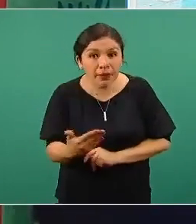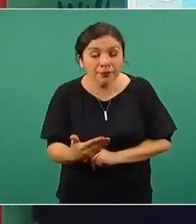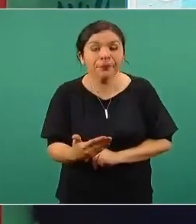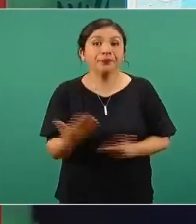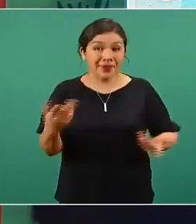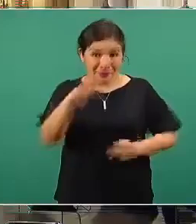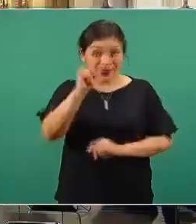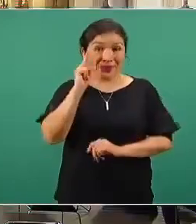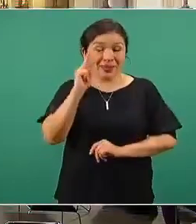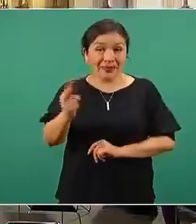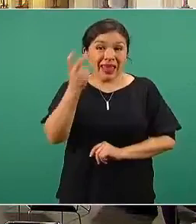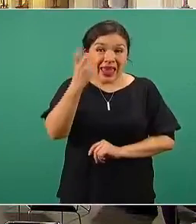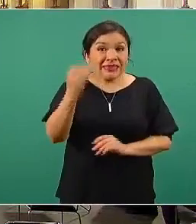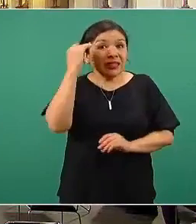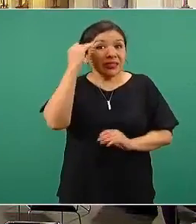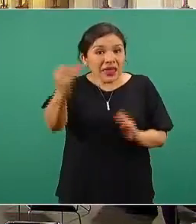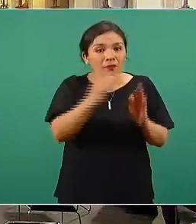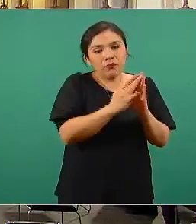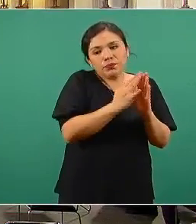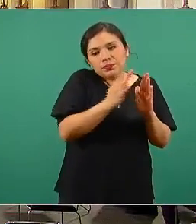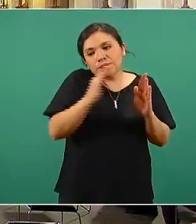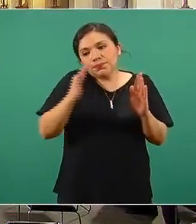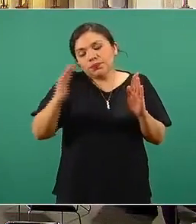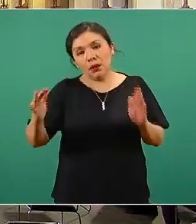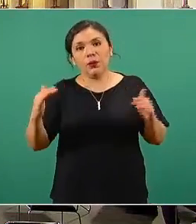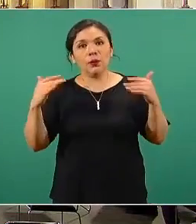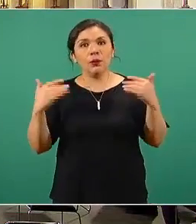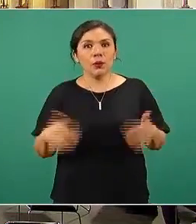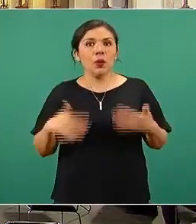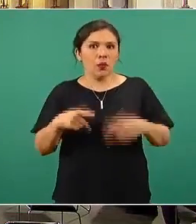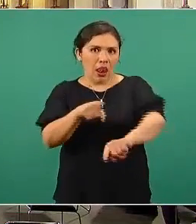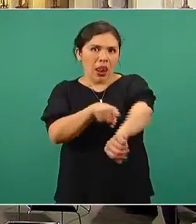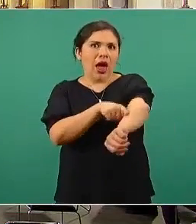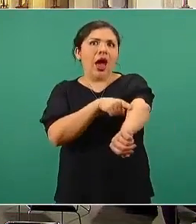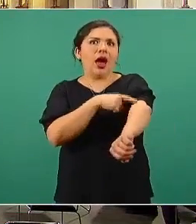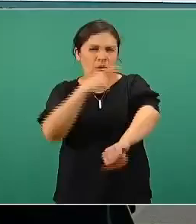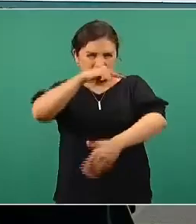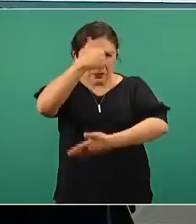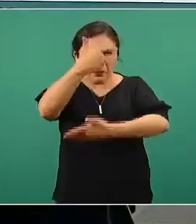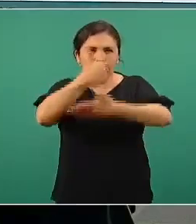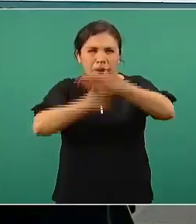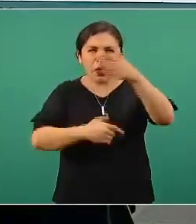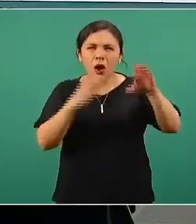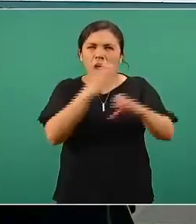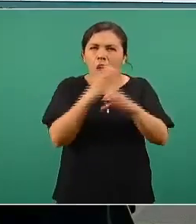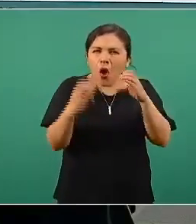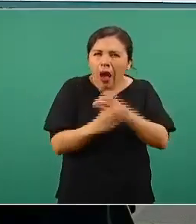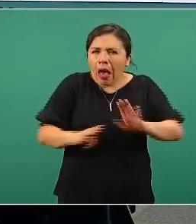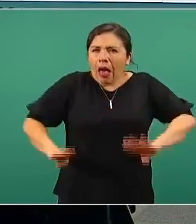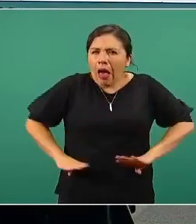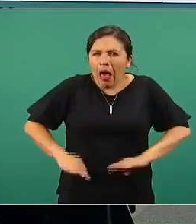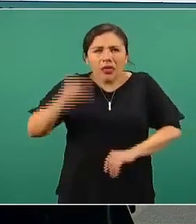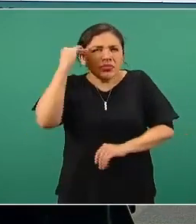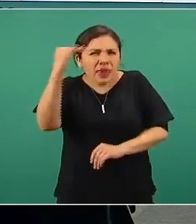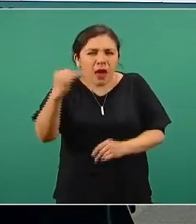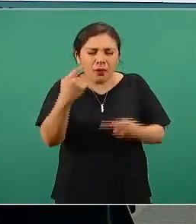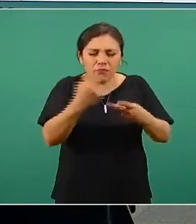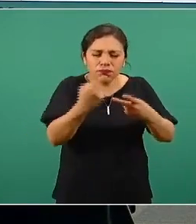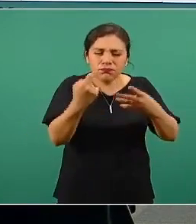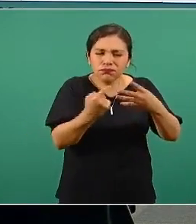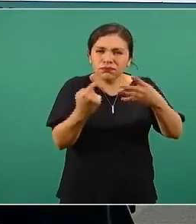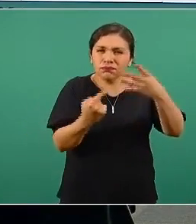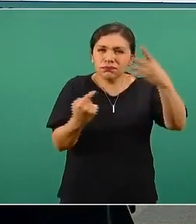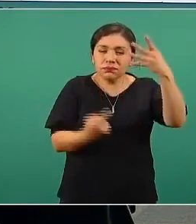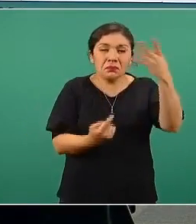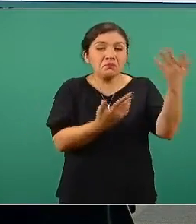Como pueden ver, ese tiempo es largo, ya cuando sumamos cada detalle, y hemos estimado que ese tiempo